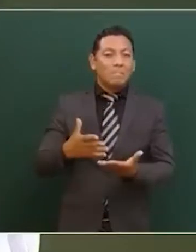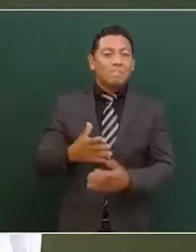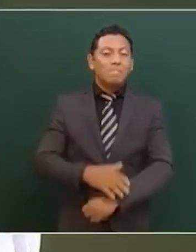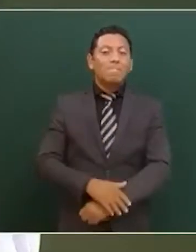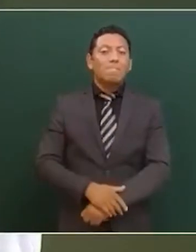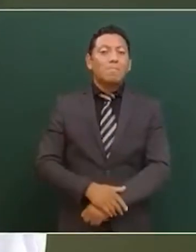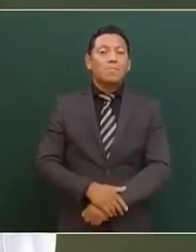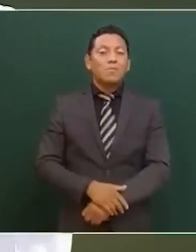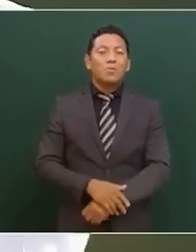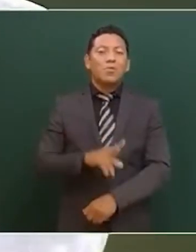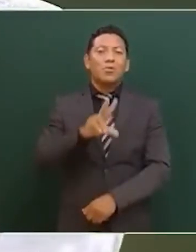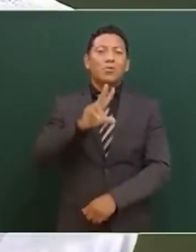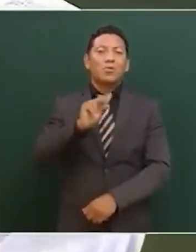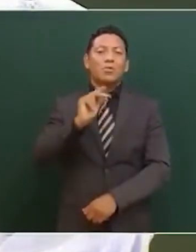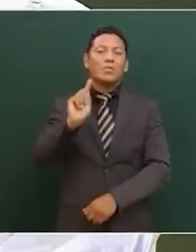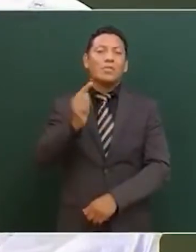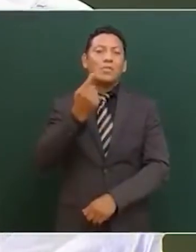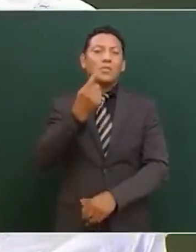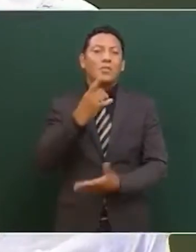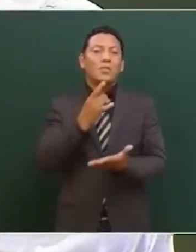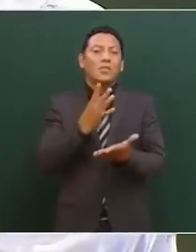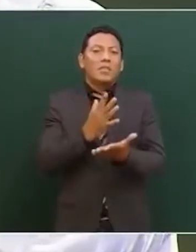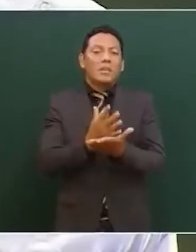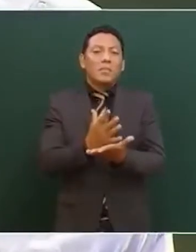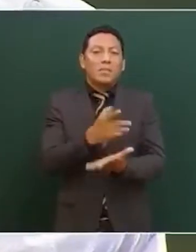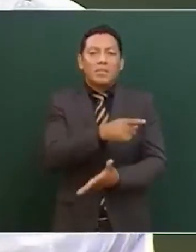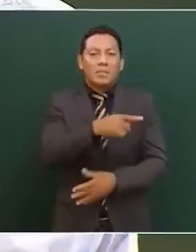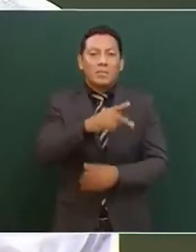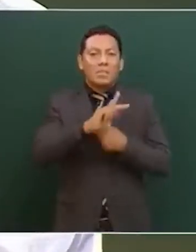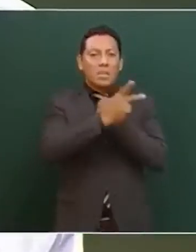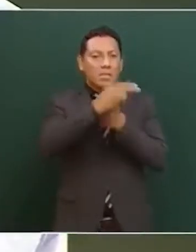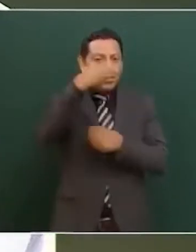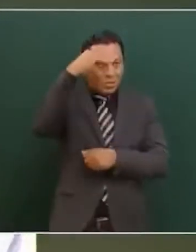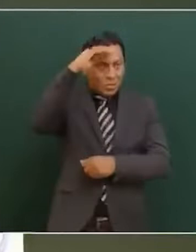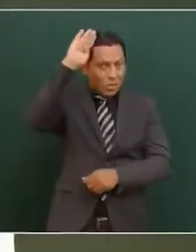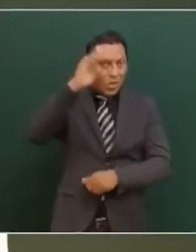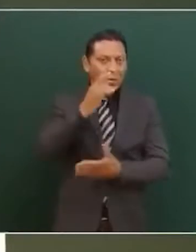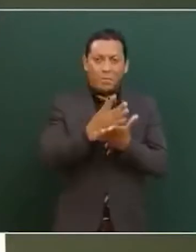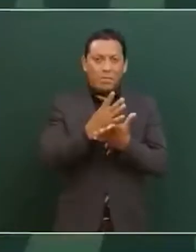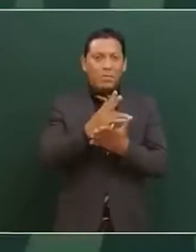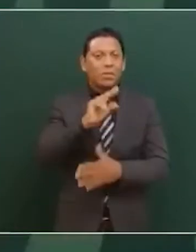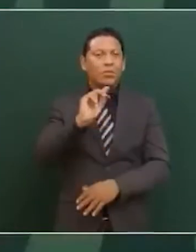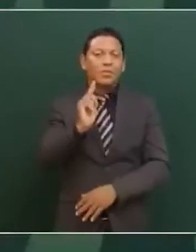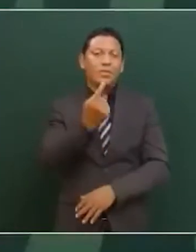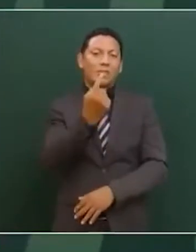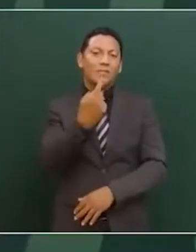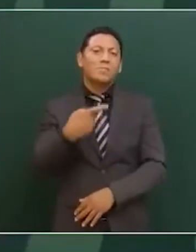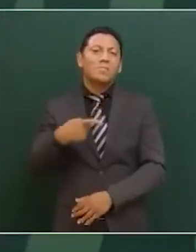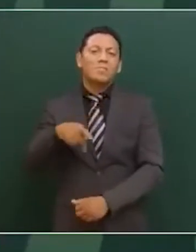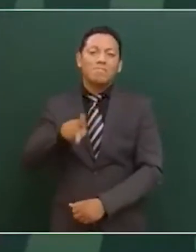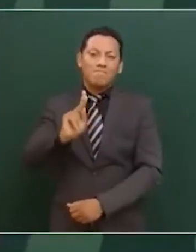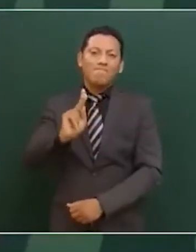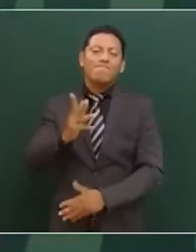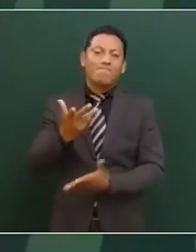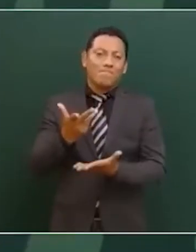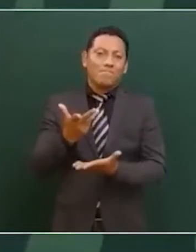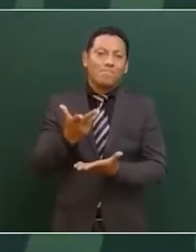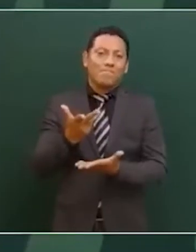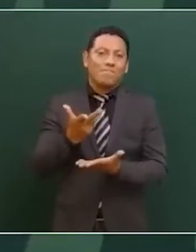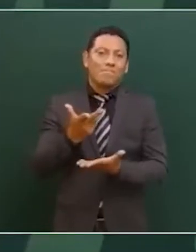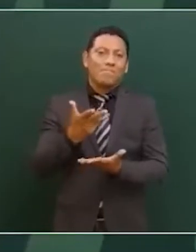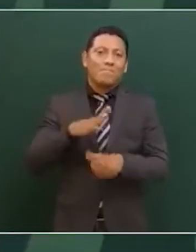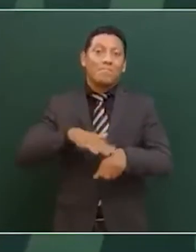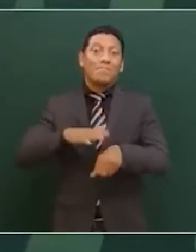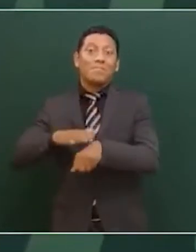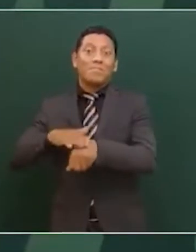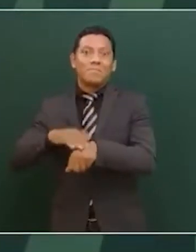Este no es sólo el caso de Cuba, sin embargo, llama la atención